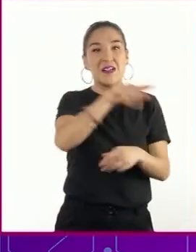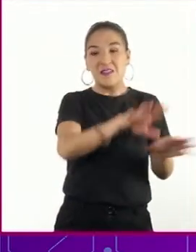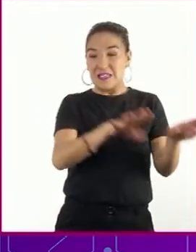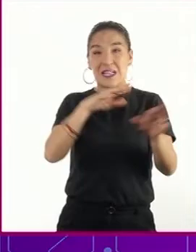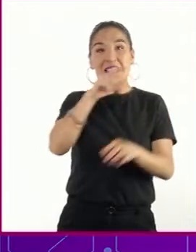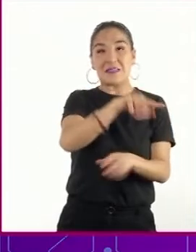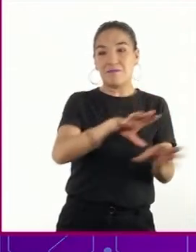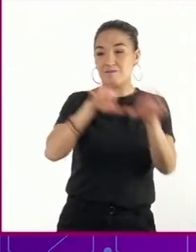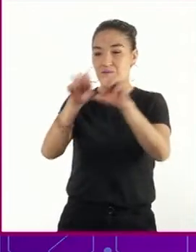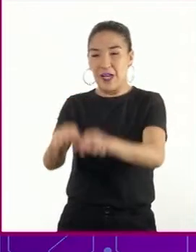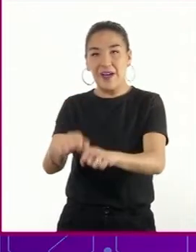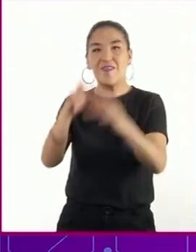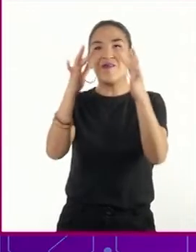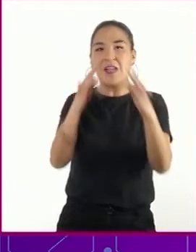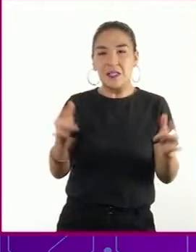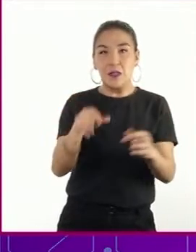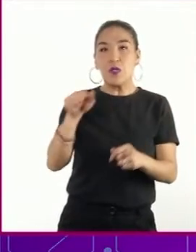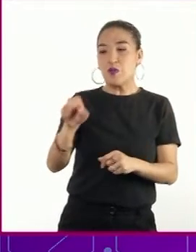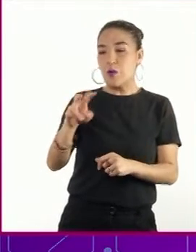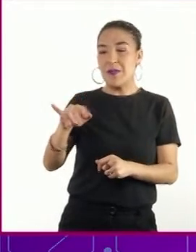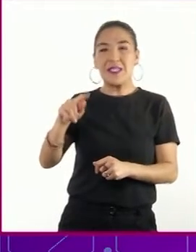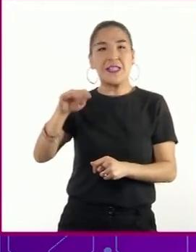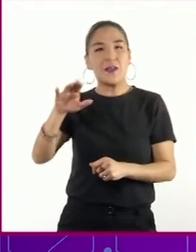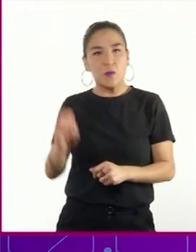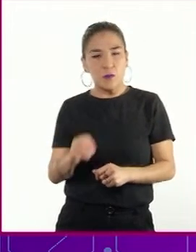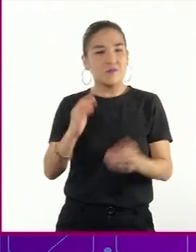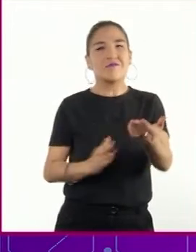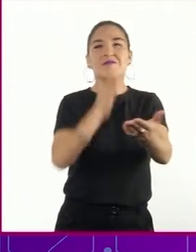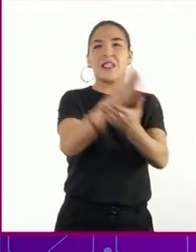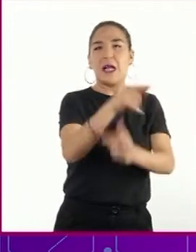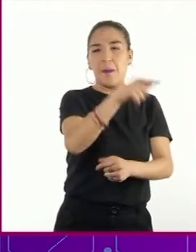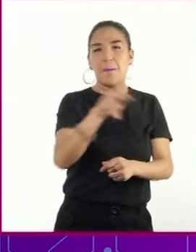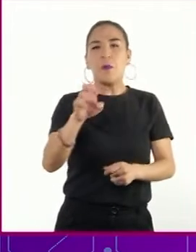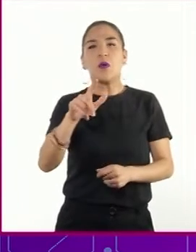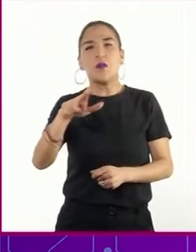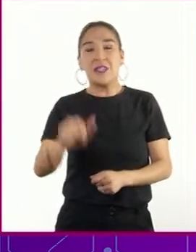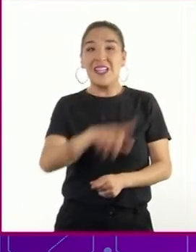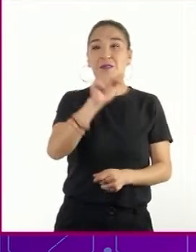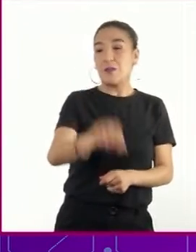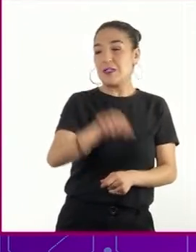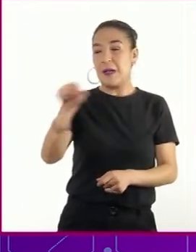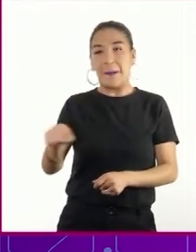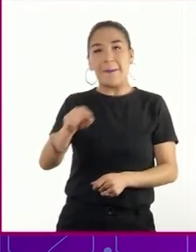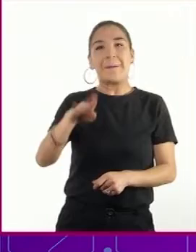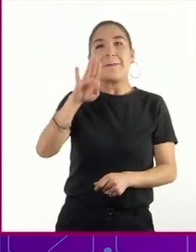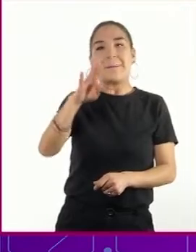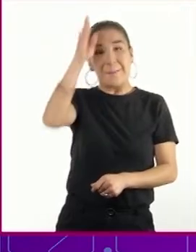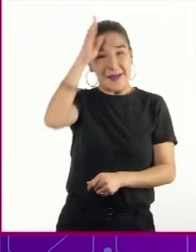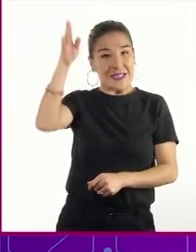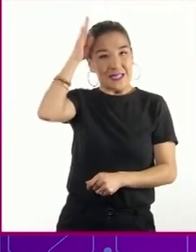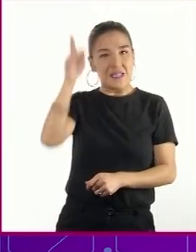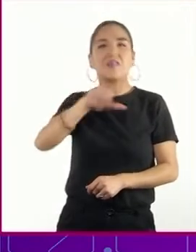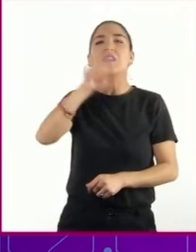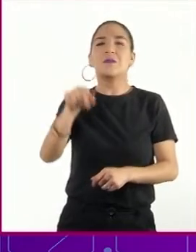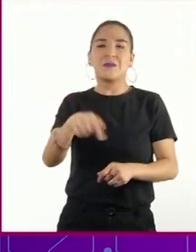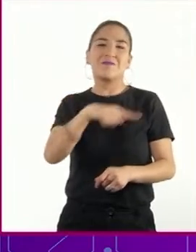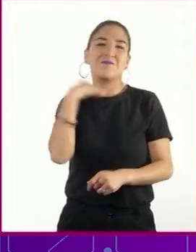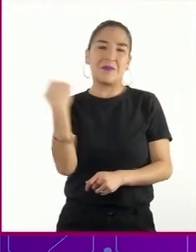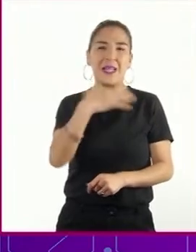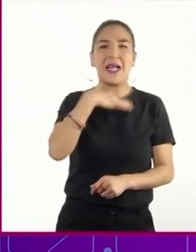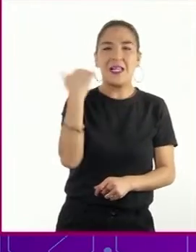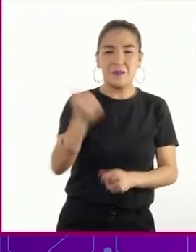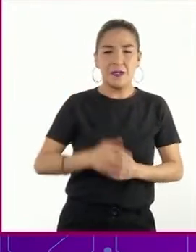mientras que los soviéticos invadieron Polonia. Finalmente llegaron a Berlín y lograron la rendición de Alemania. Los